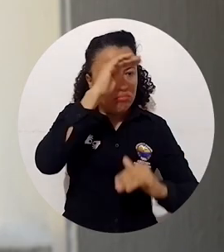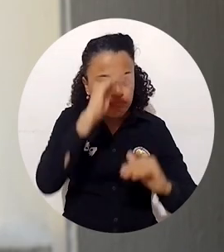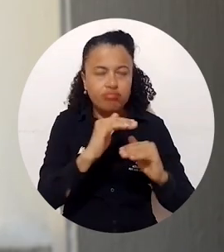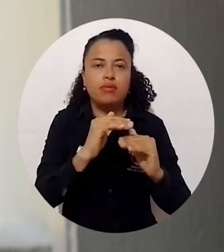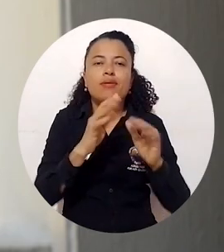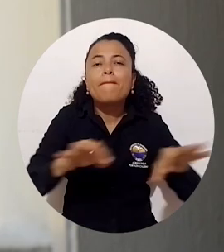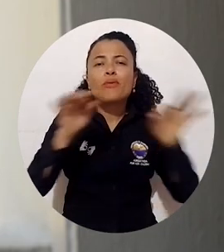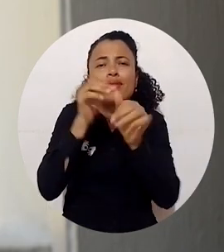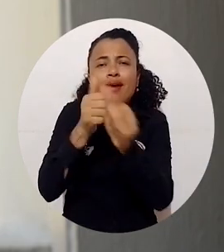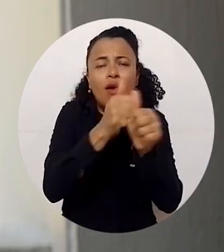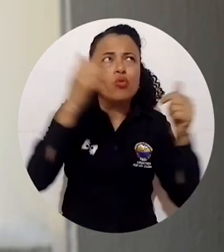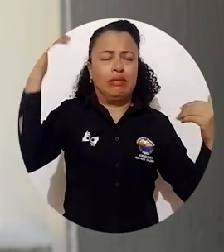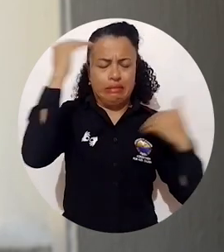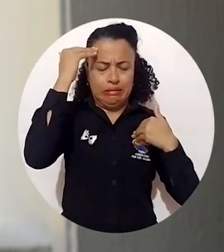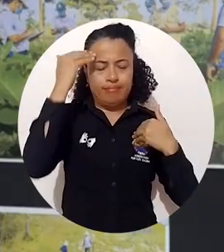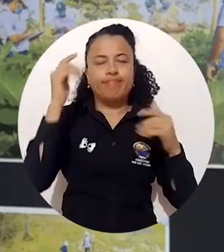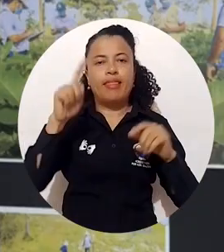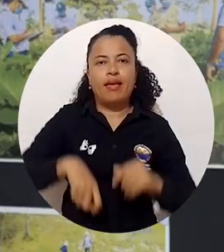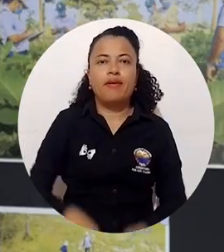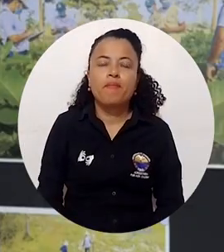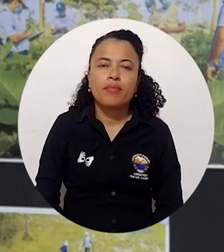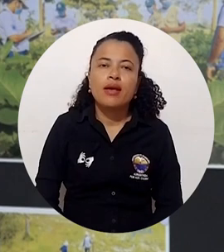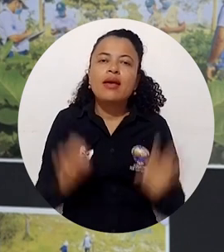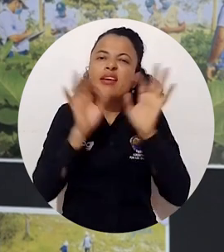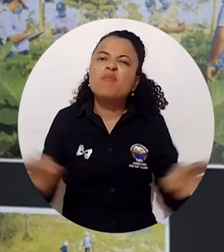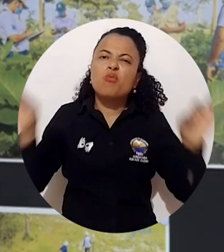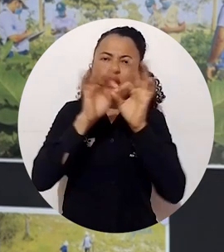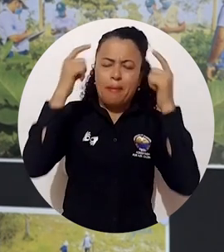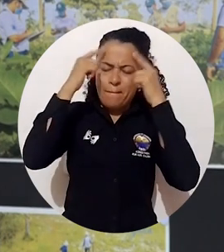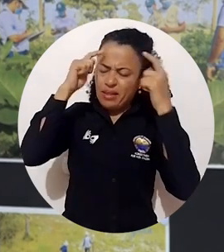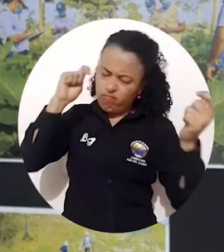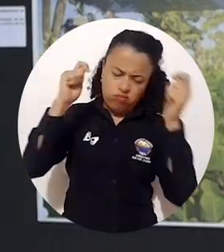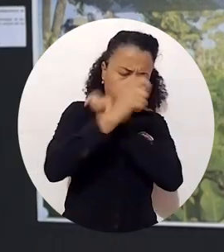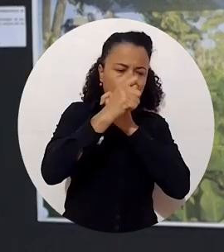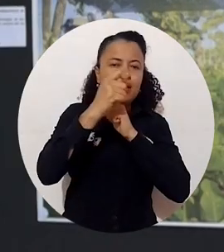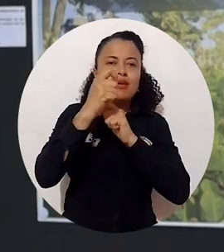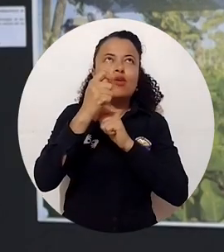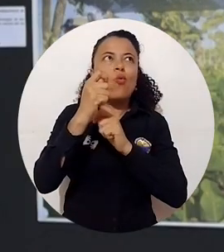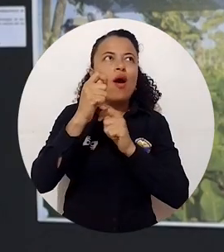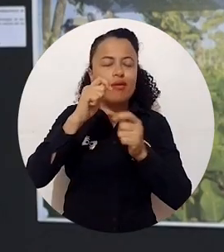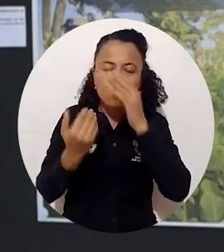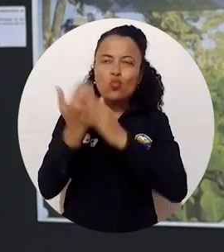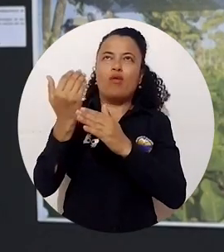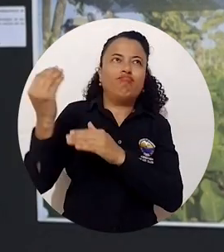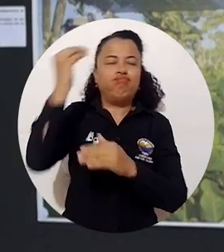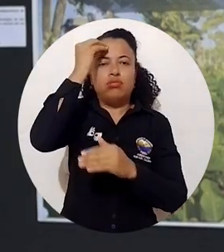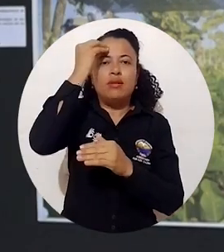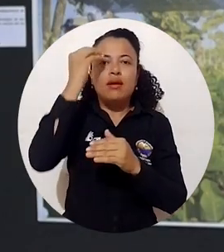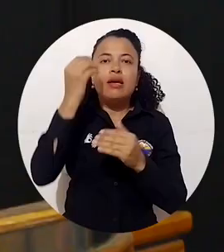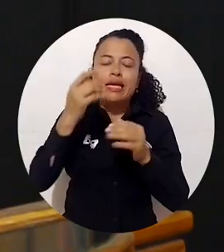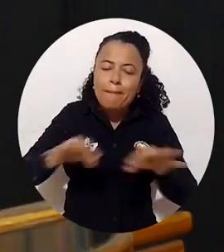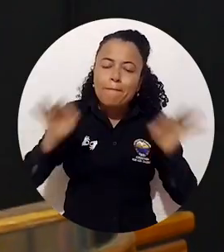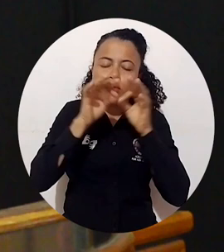uno, llegar a esa conciencia ambiental. Lo que hay que hacer es descolonizar las mentes, armonizarnos espiritualmente, porque